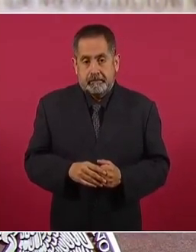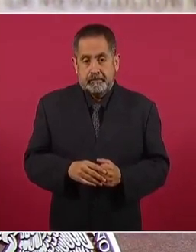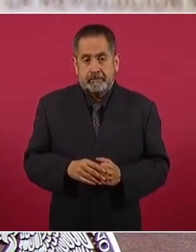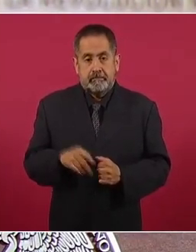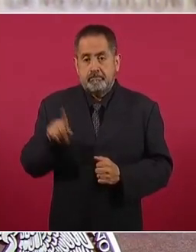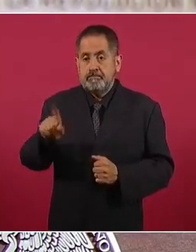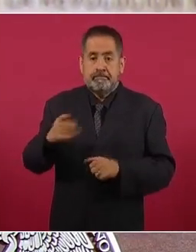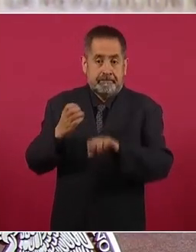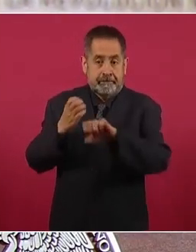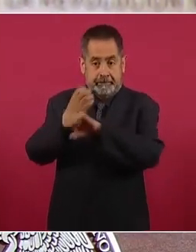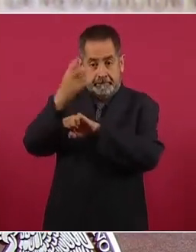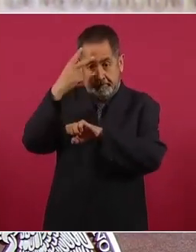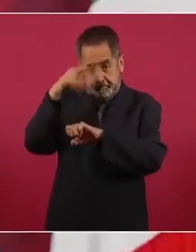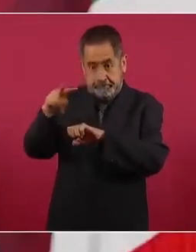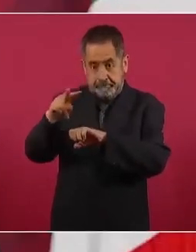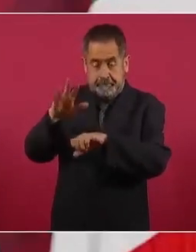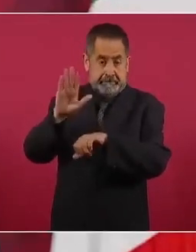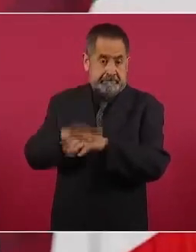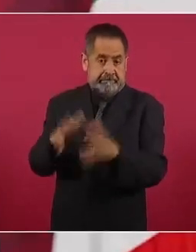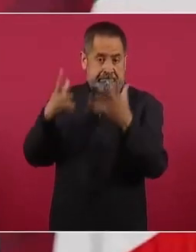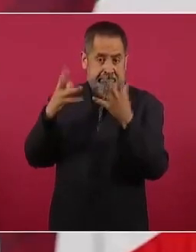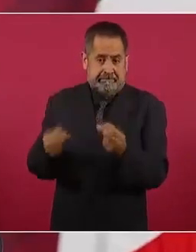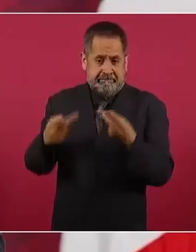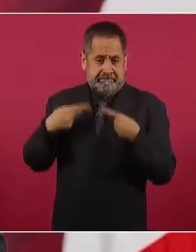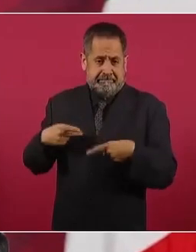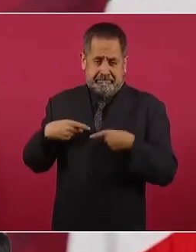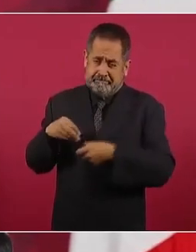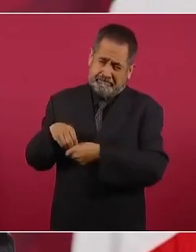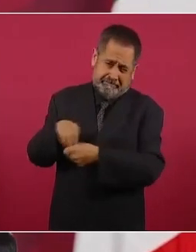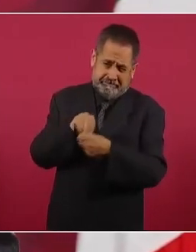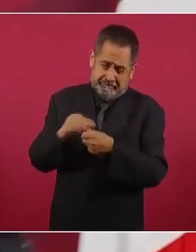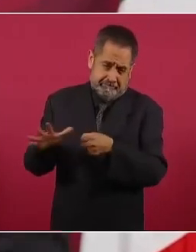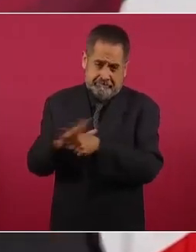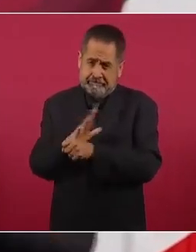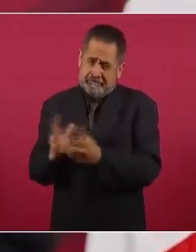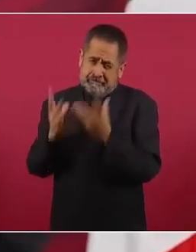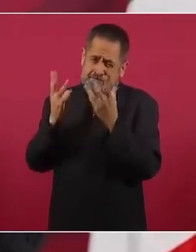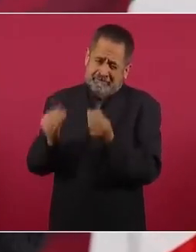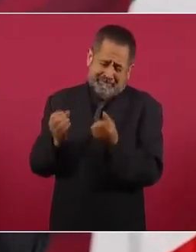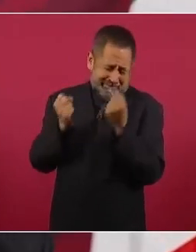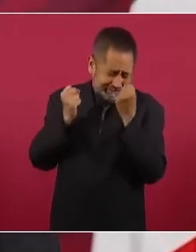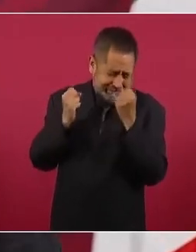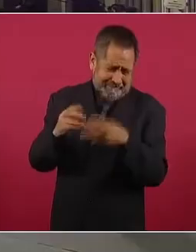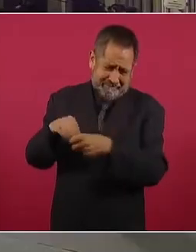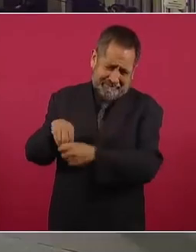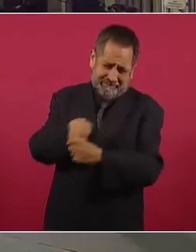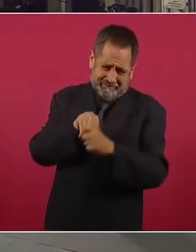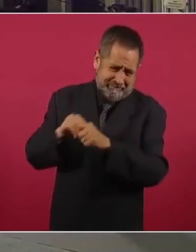más poblado del país, pero con mucho.